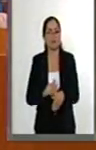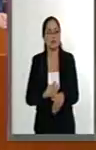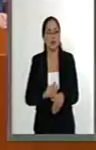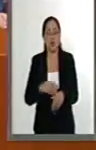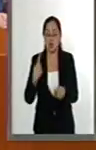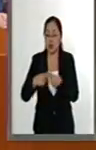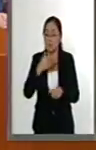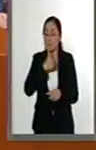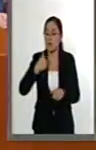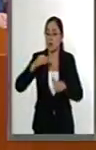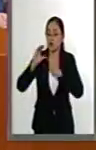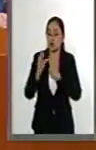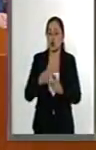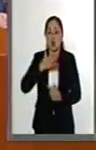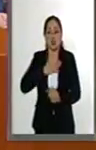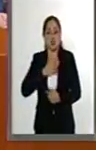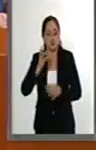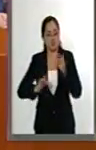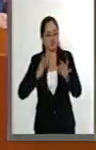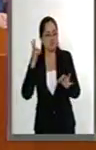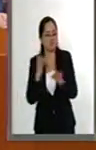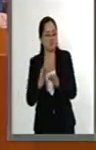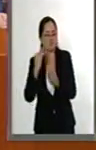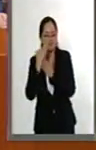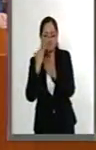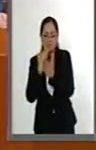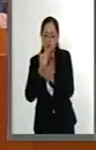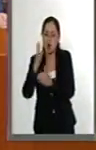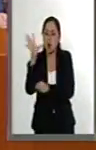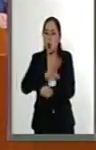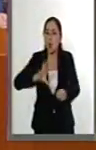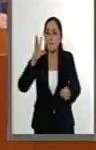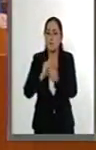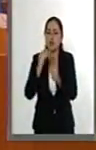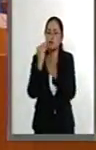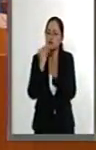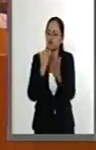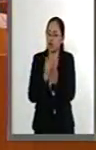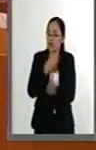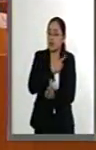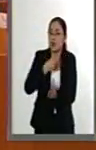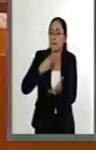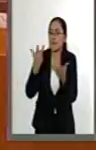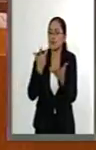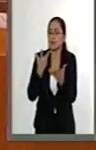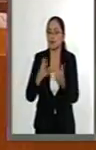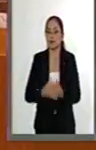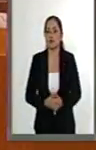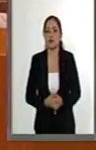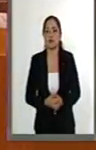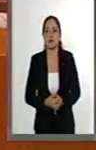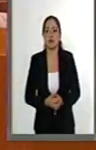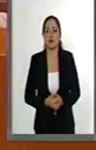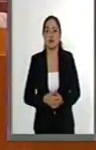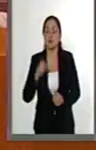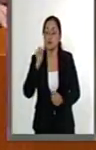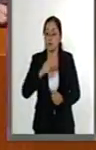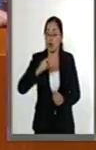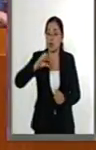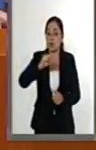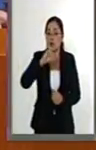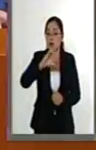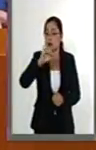integrantes de la Comisión de Justicia cumplimos cabalmente con lo que se debería de haber hecho. La Corte